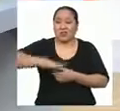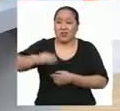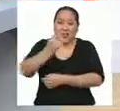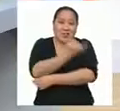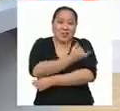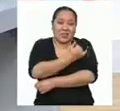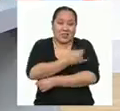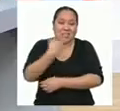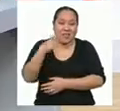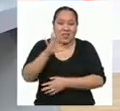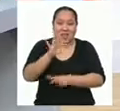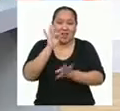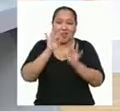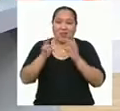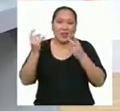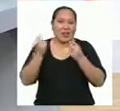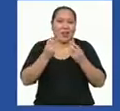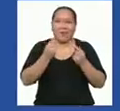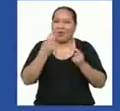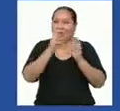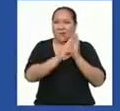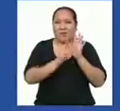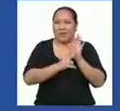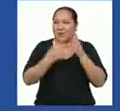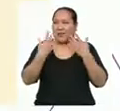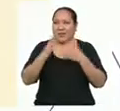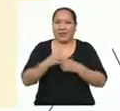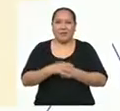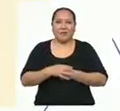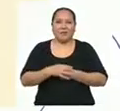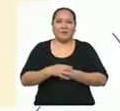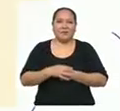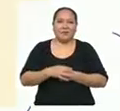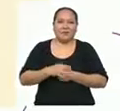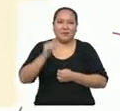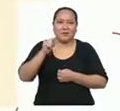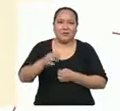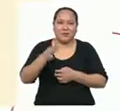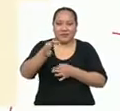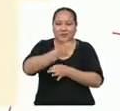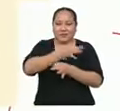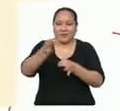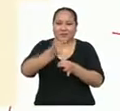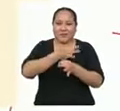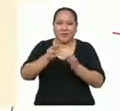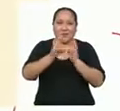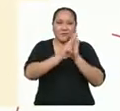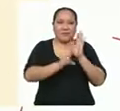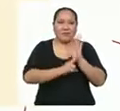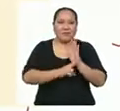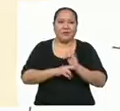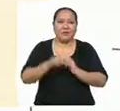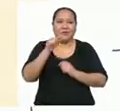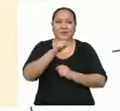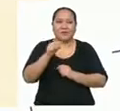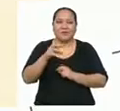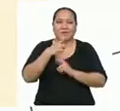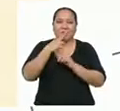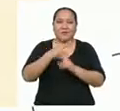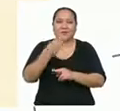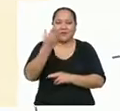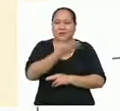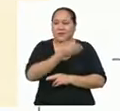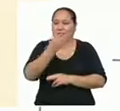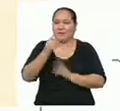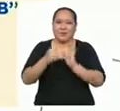de inicial calculando al toque con la fórmula. Así, al reemplazar en la fórmula, obtenemos estos resultados